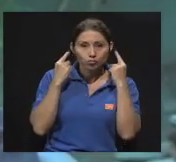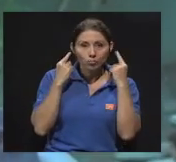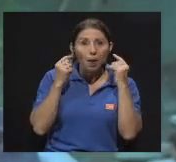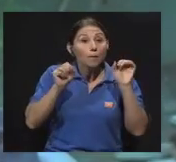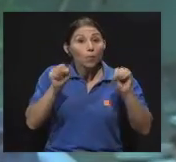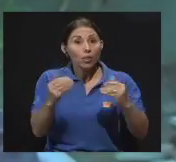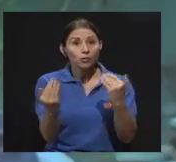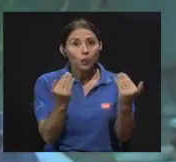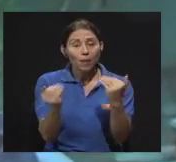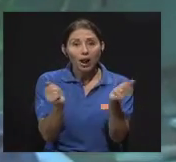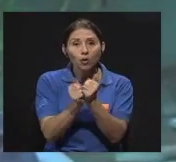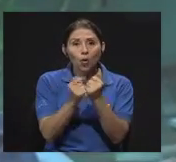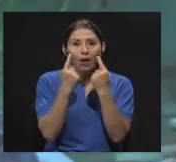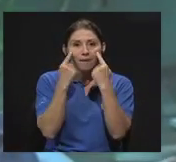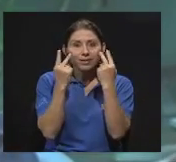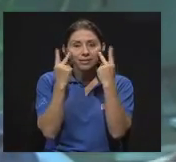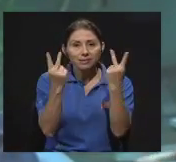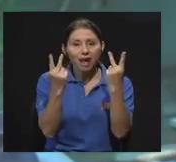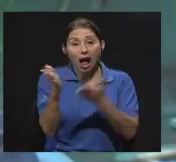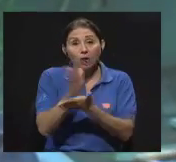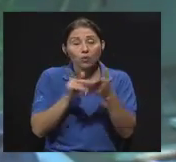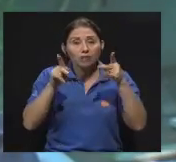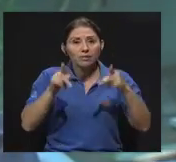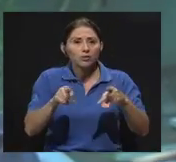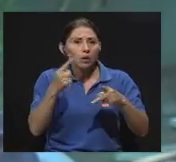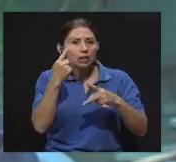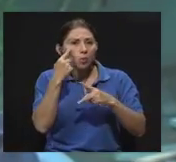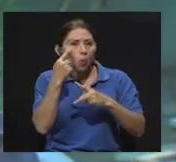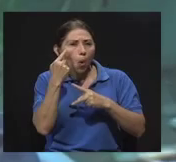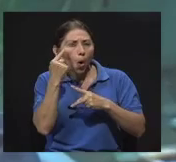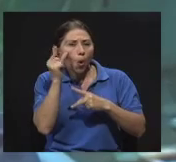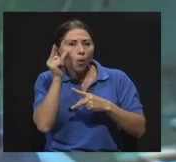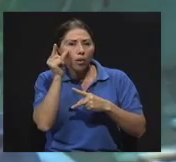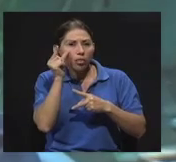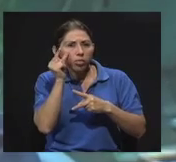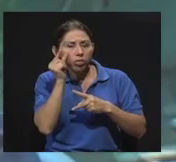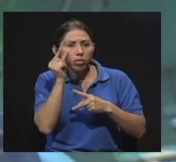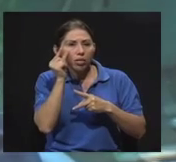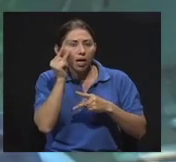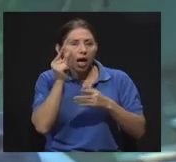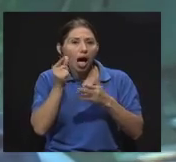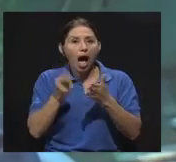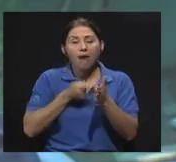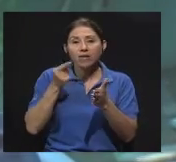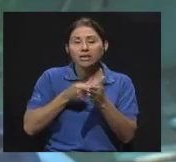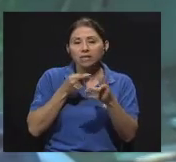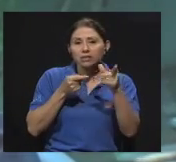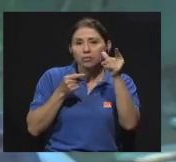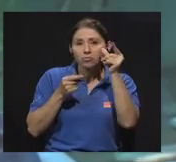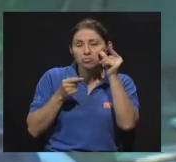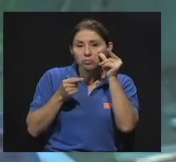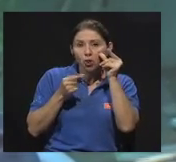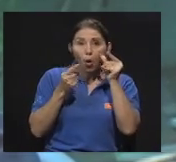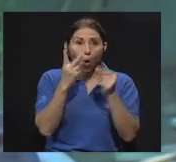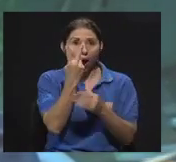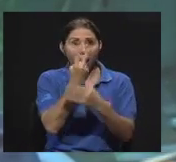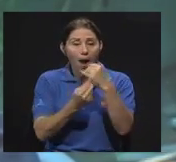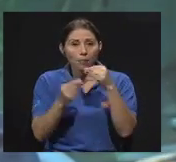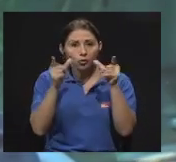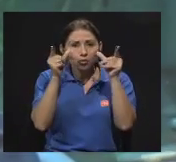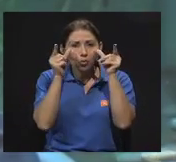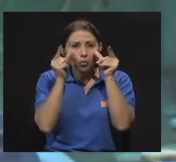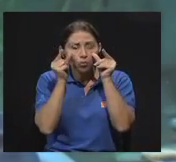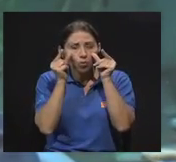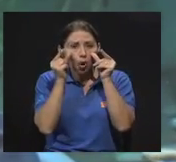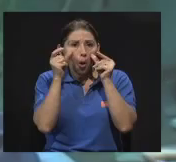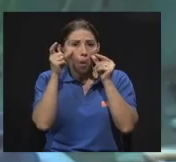compararlo con la vista, que hay personas que tienen un ojo con una disminución, a veces se hacen los dos ojos, pero no quiere decir que